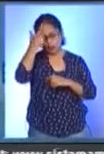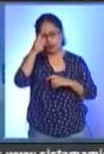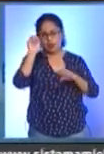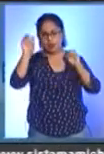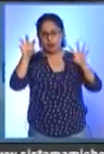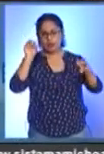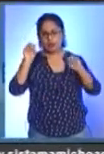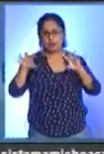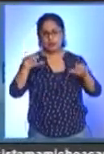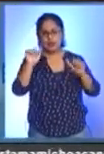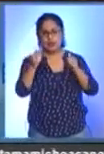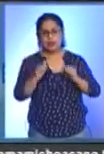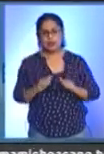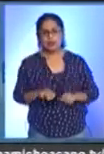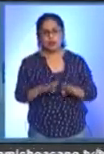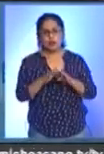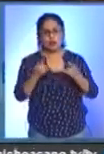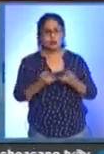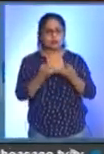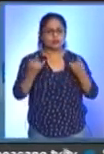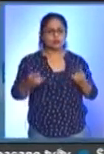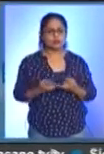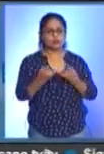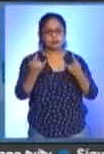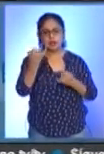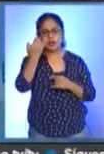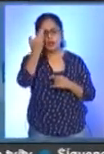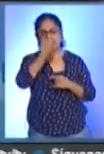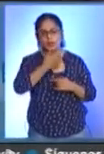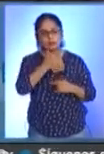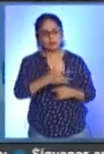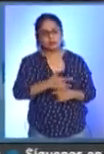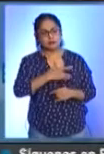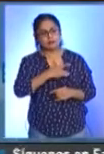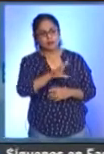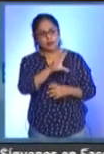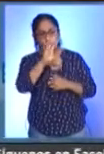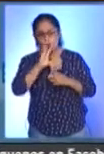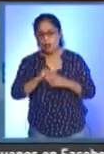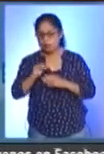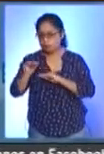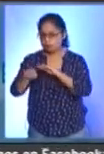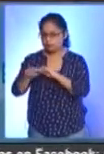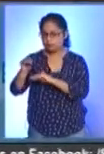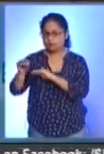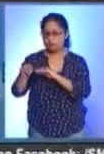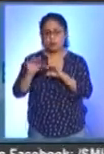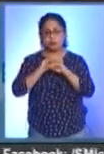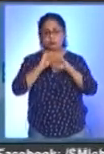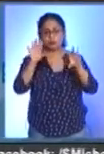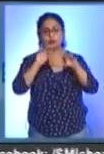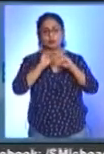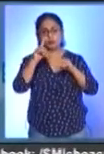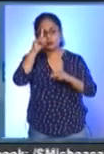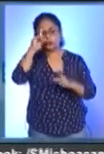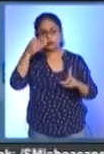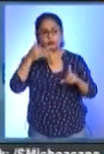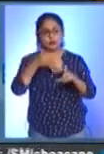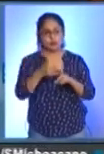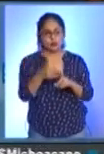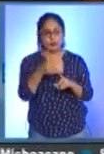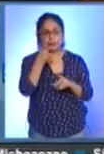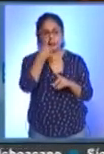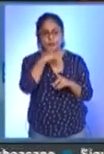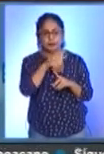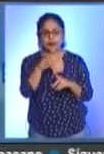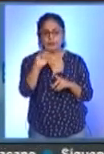artistas, así como los relatos e imágenes que las inspiran. Cabe destacar que la publicación se centra en un tipo de esculturas